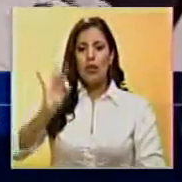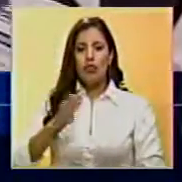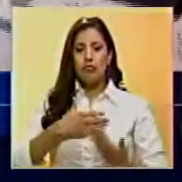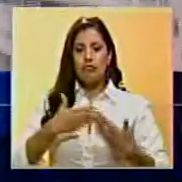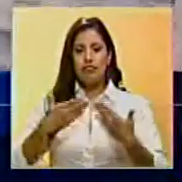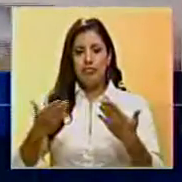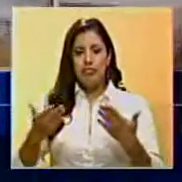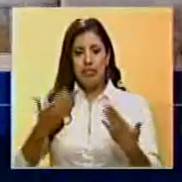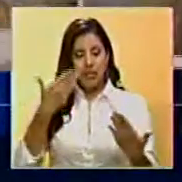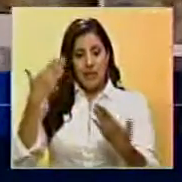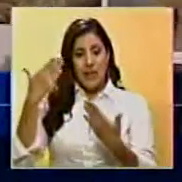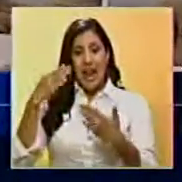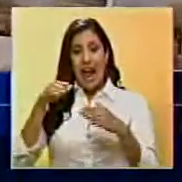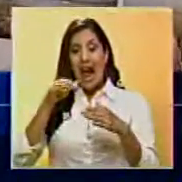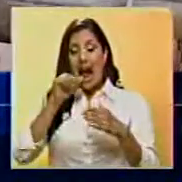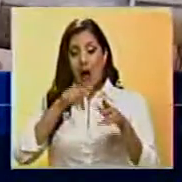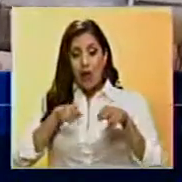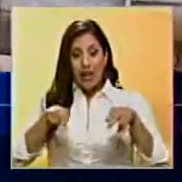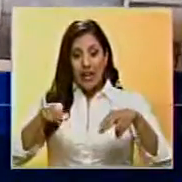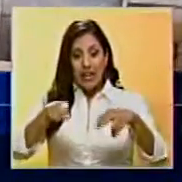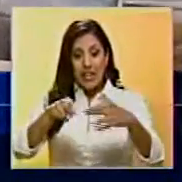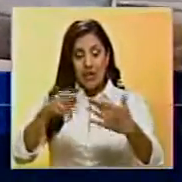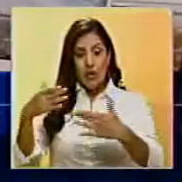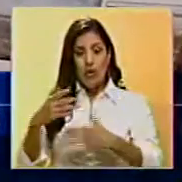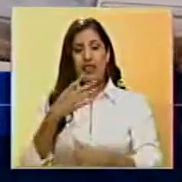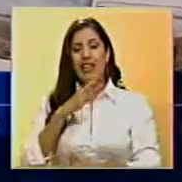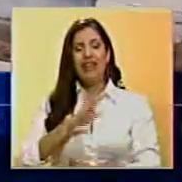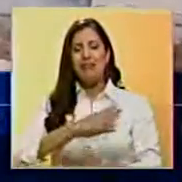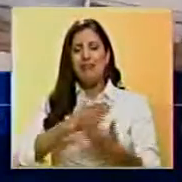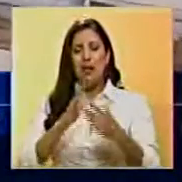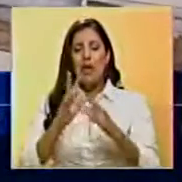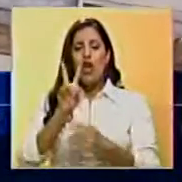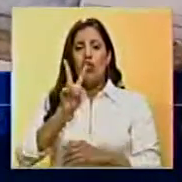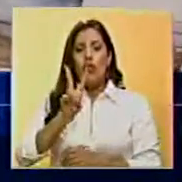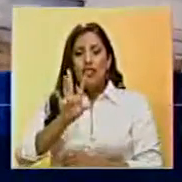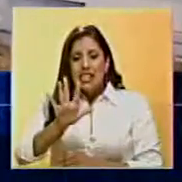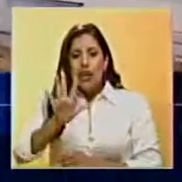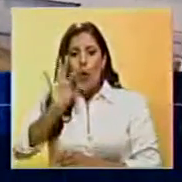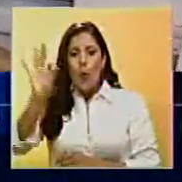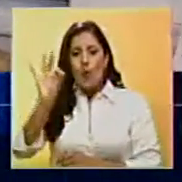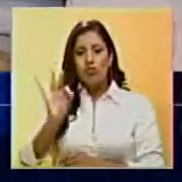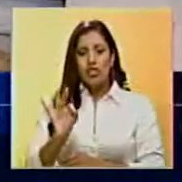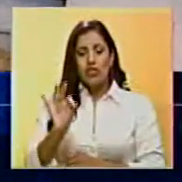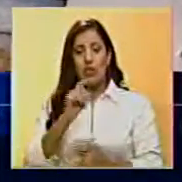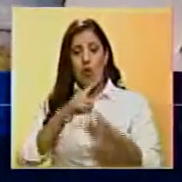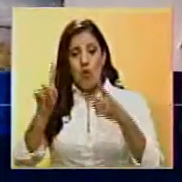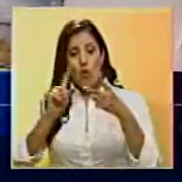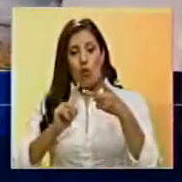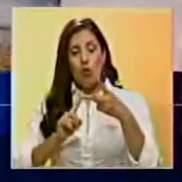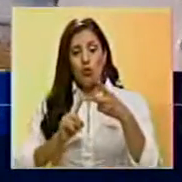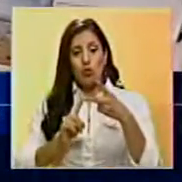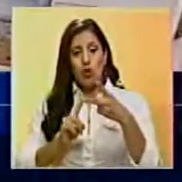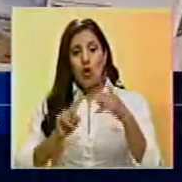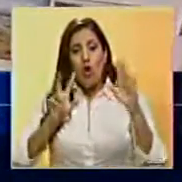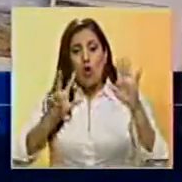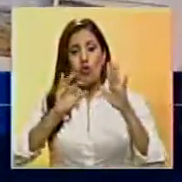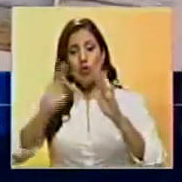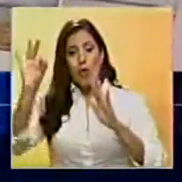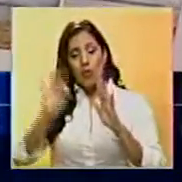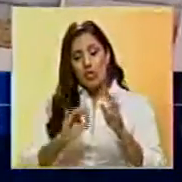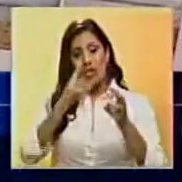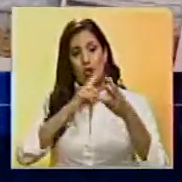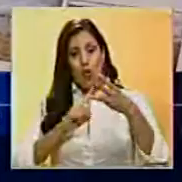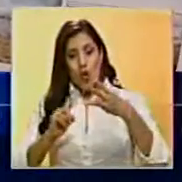disponibilidad. El embalse de Manuelote sólo tiene una disponibilidad de un 5%, el embalse de 8%,